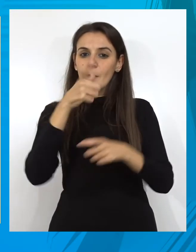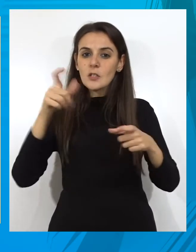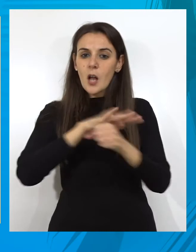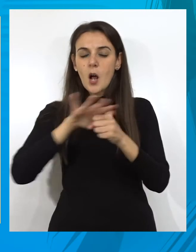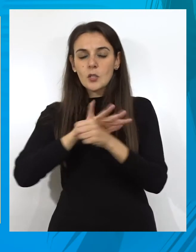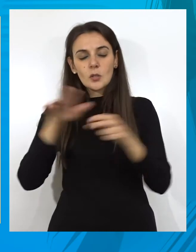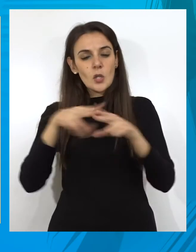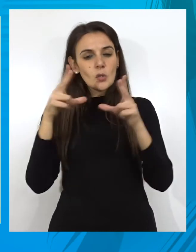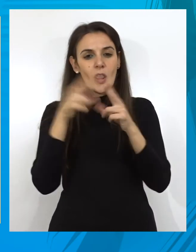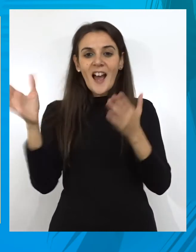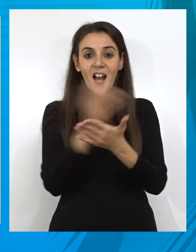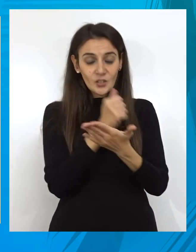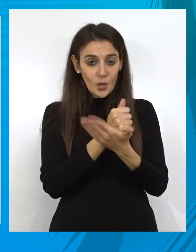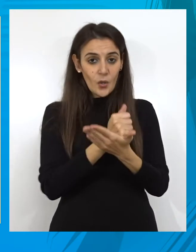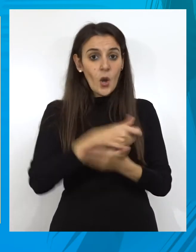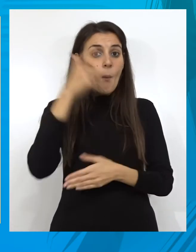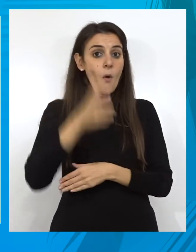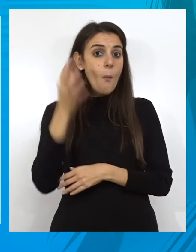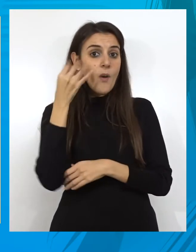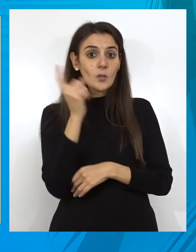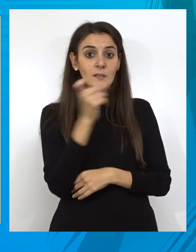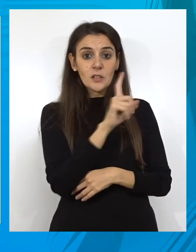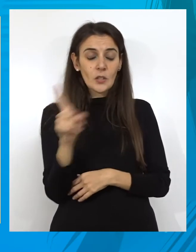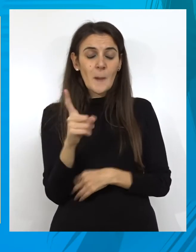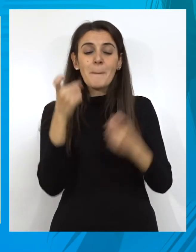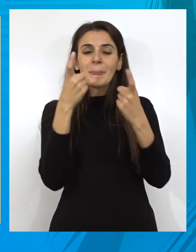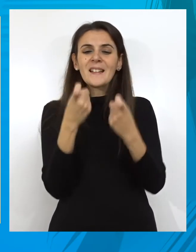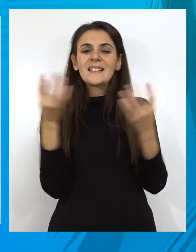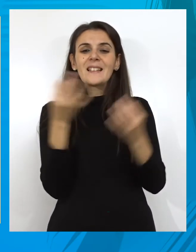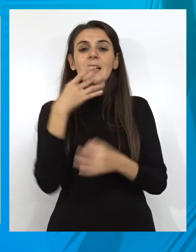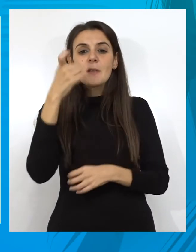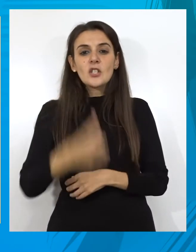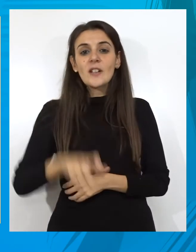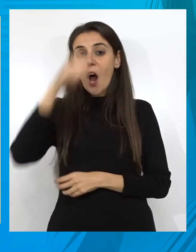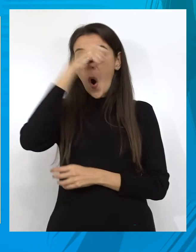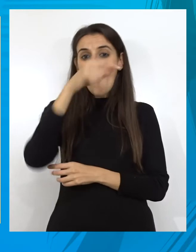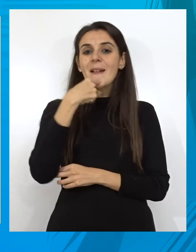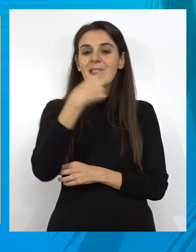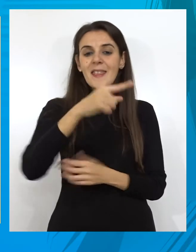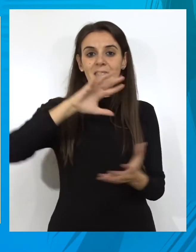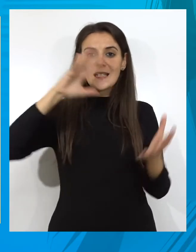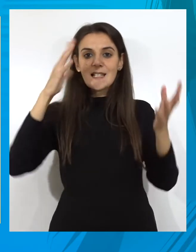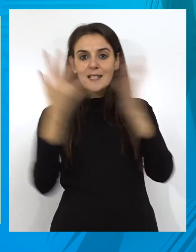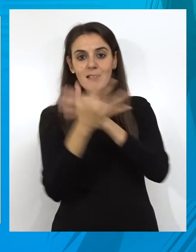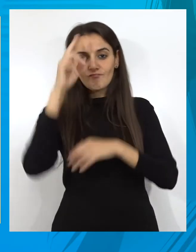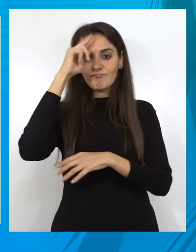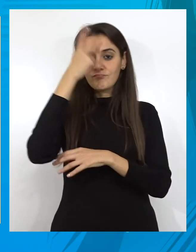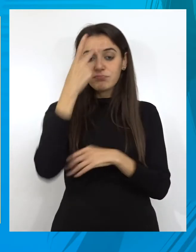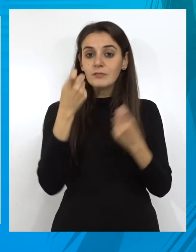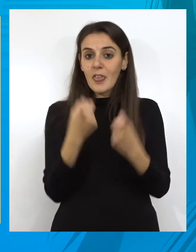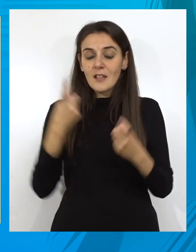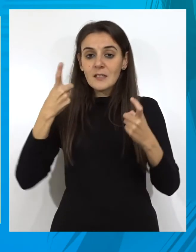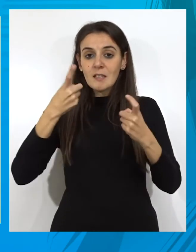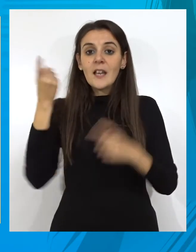ámbitos de la sociedad, no podemos hablar exclusivamente de mujeres, tenemos que hablar necesariamente de los hombres y de ese cambio de mentalidad